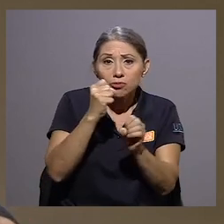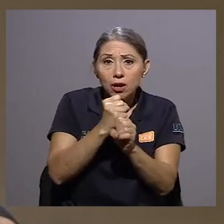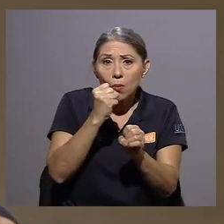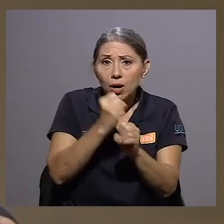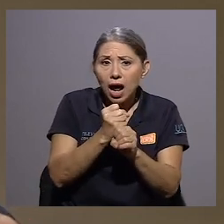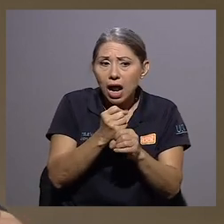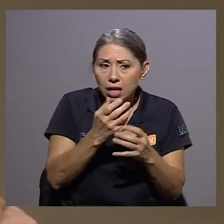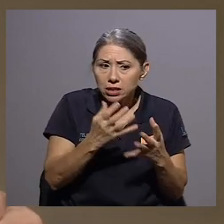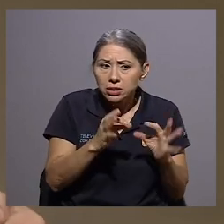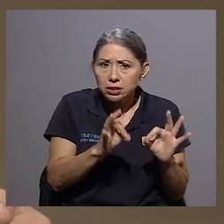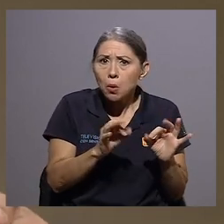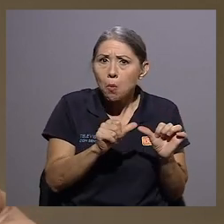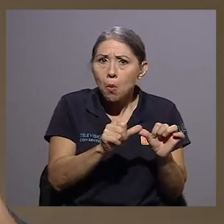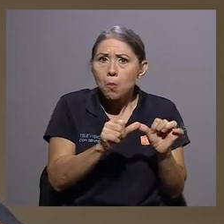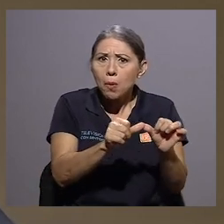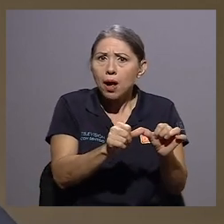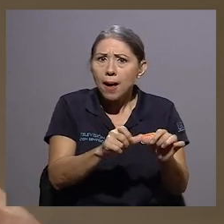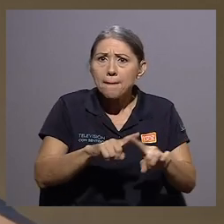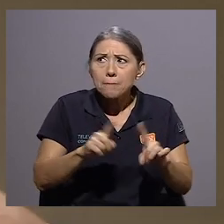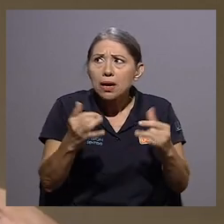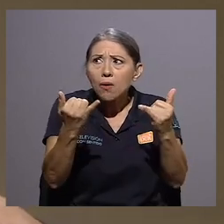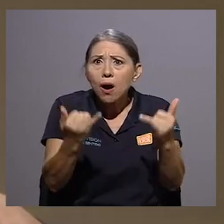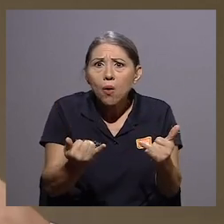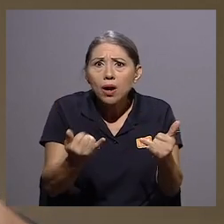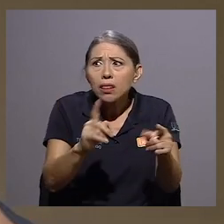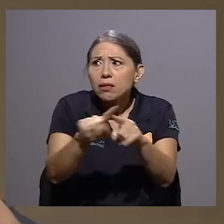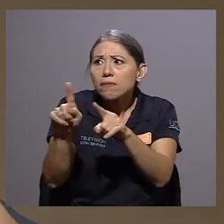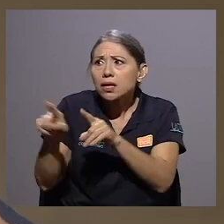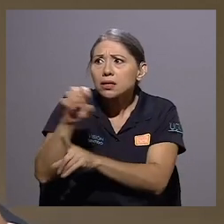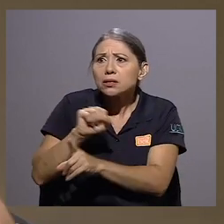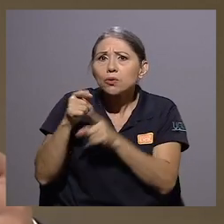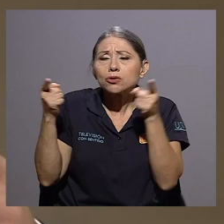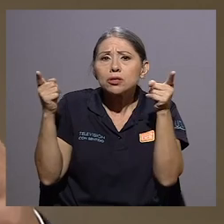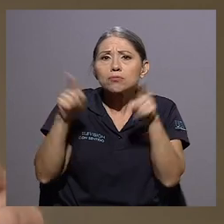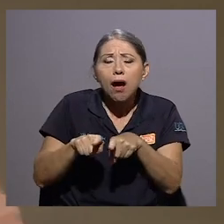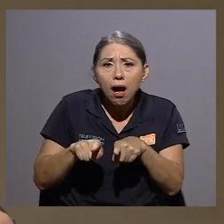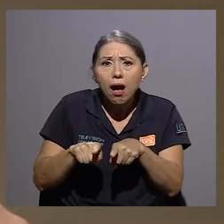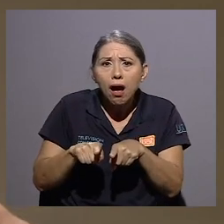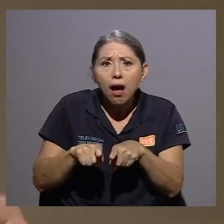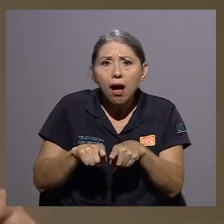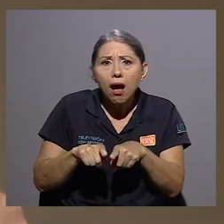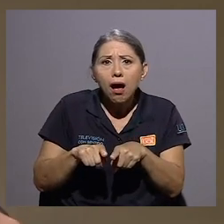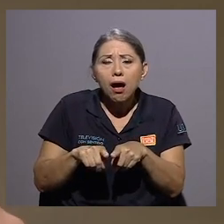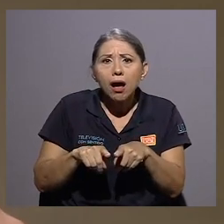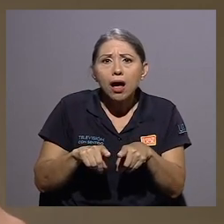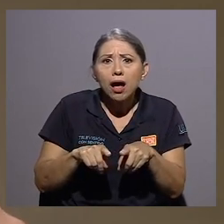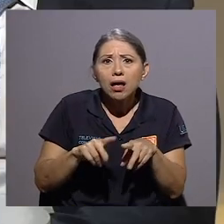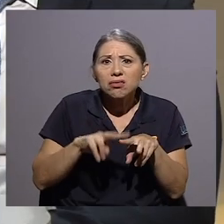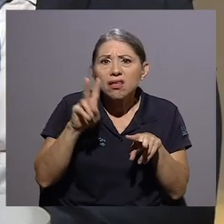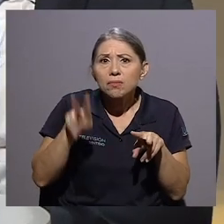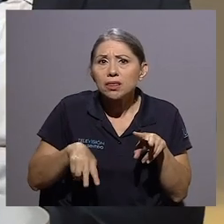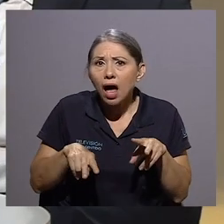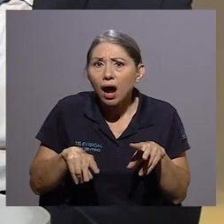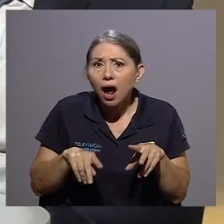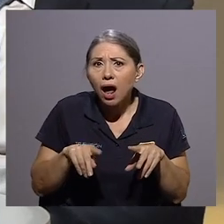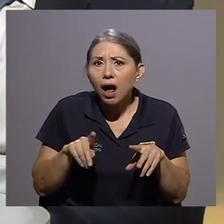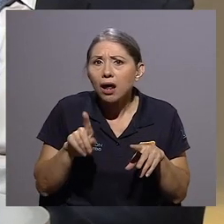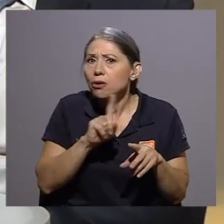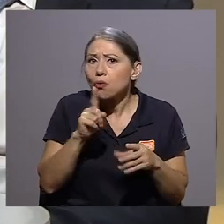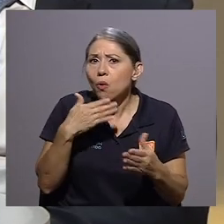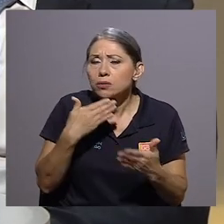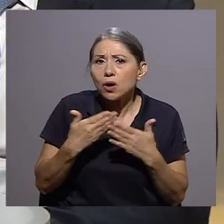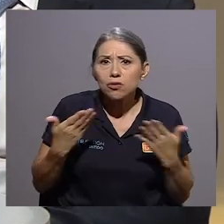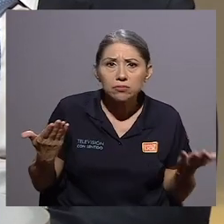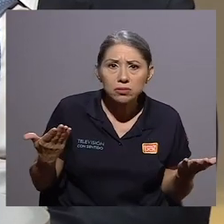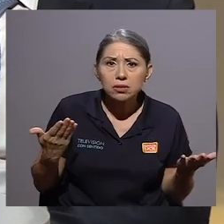laborales este montón de apariciones que se están dando en el mundo del código de trabajo como tal? Y es importante